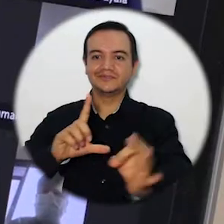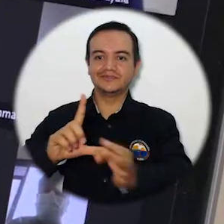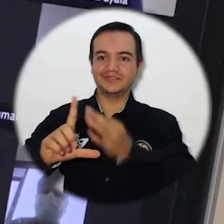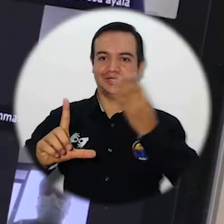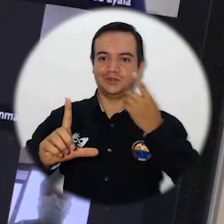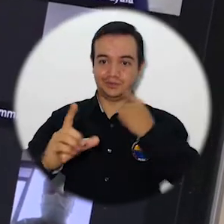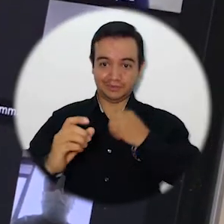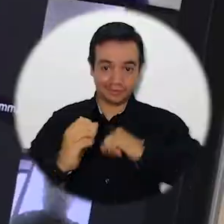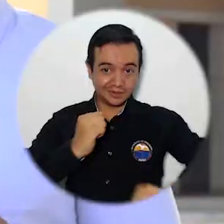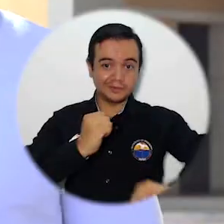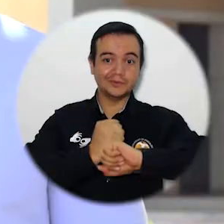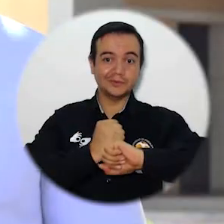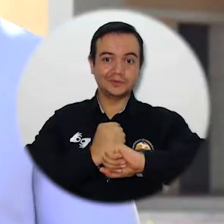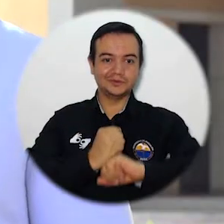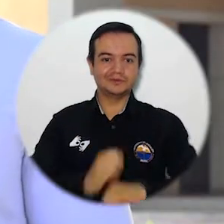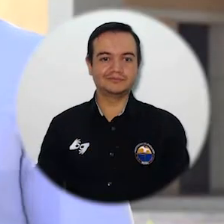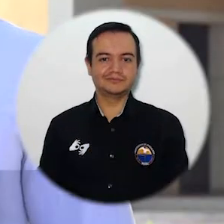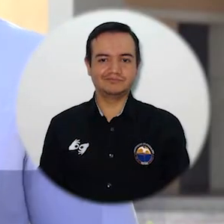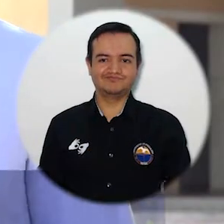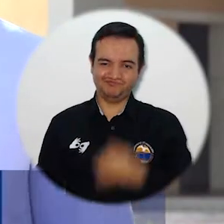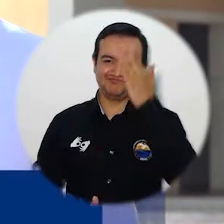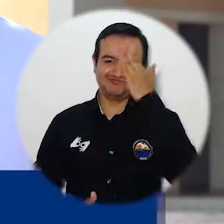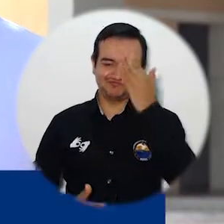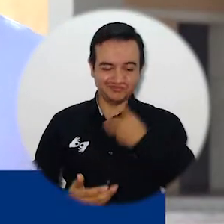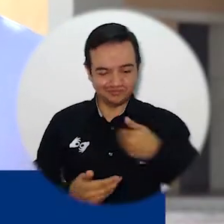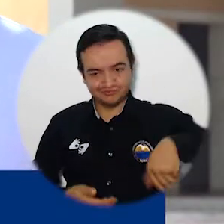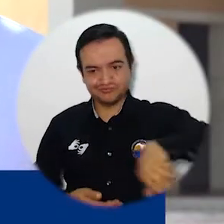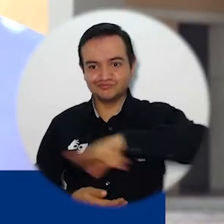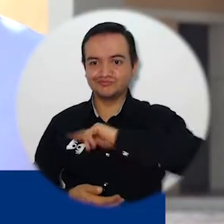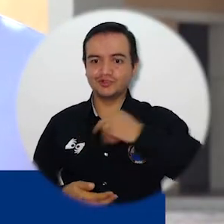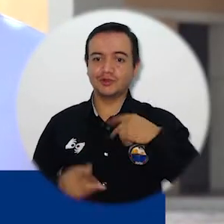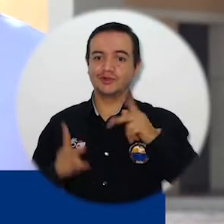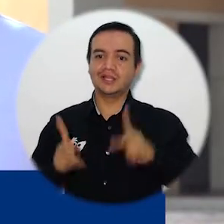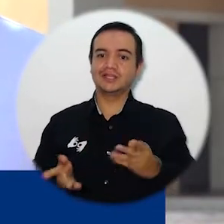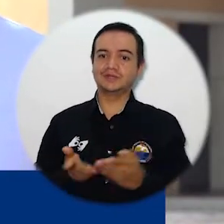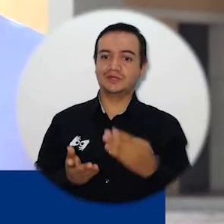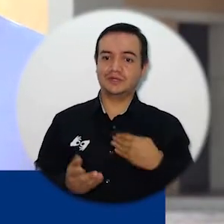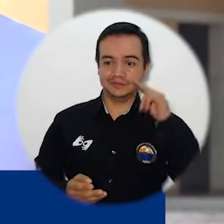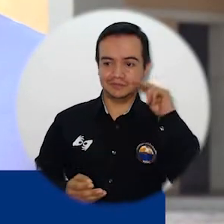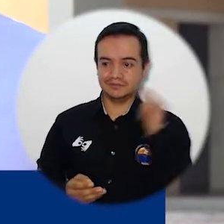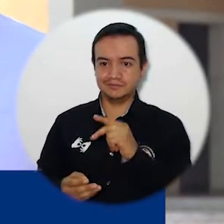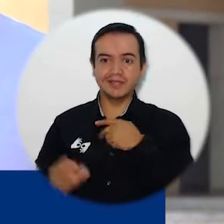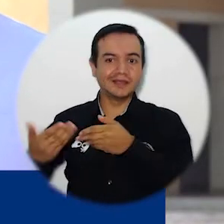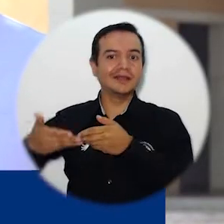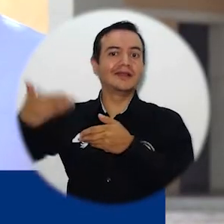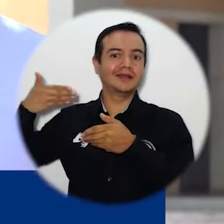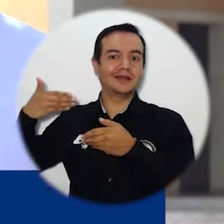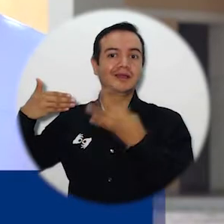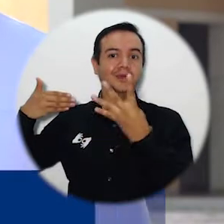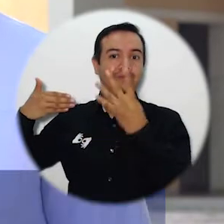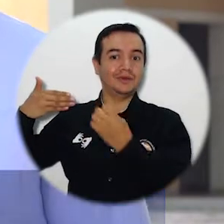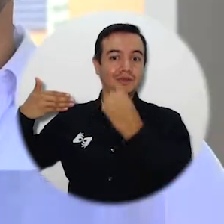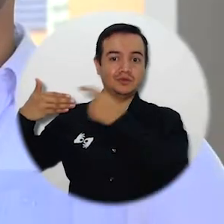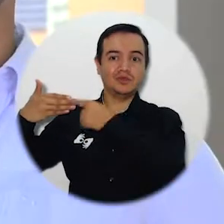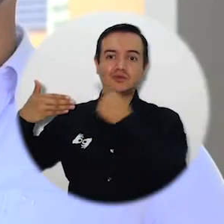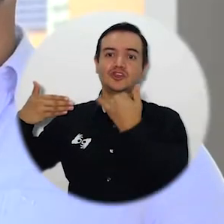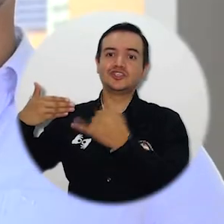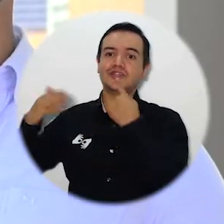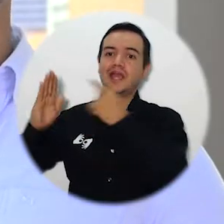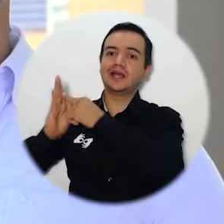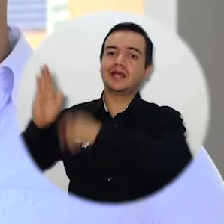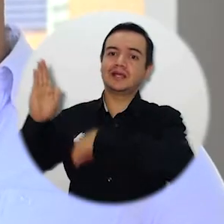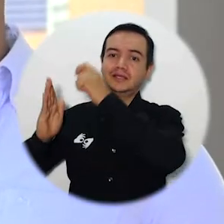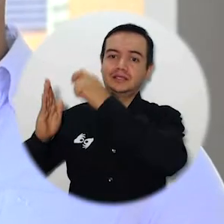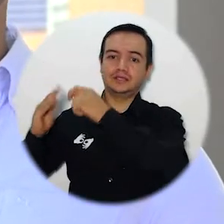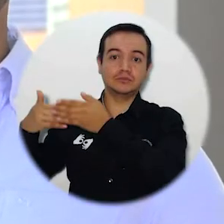activamente. Sabemos que como estudiantes nos sentimos aún orgullosos por la obtención de la acreditación hace cuatro años, pero estos